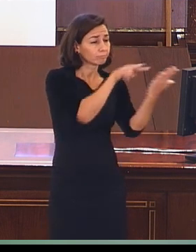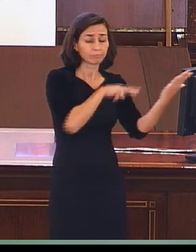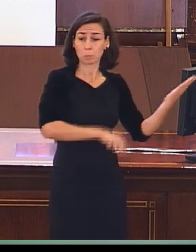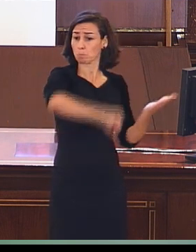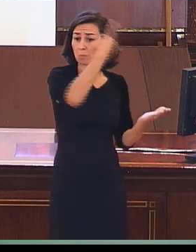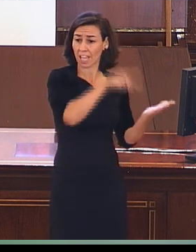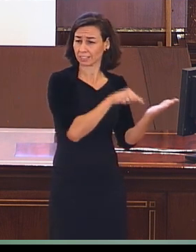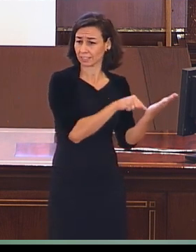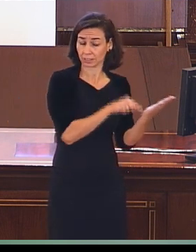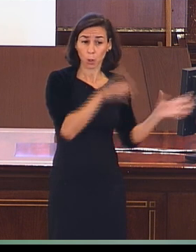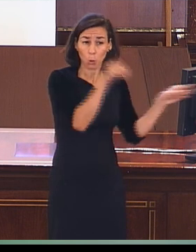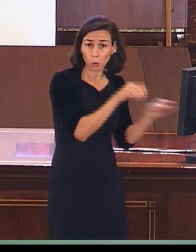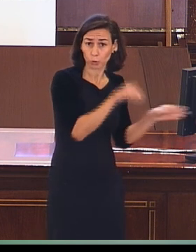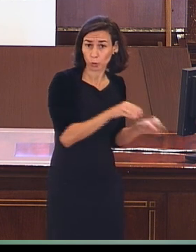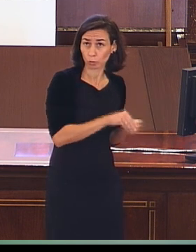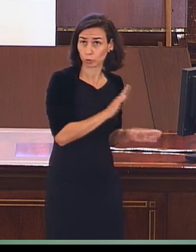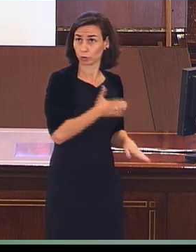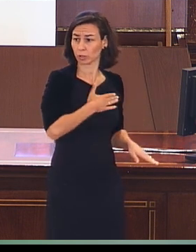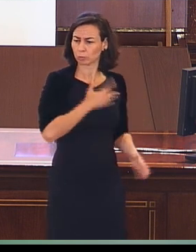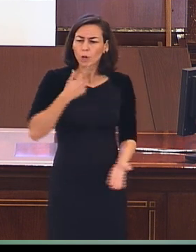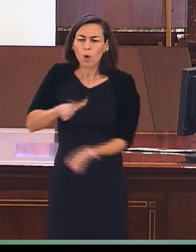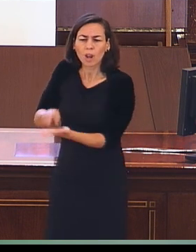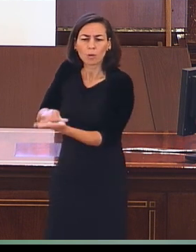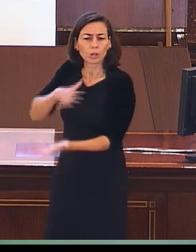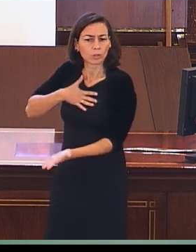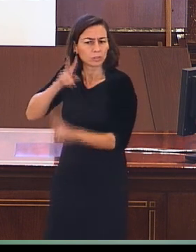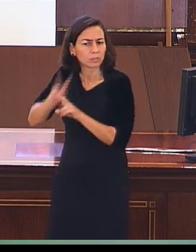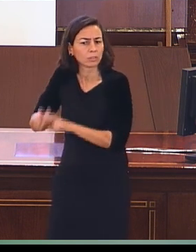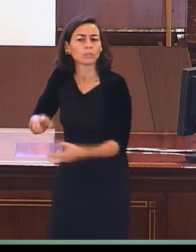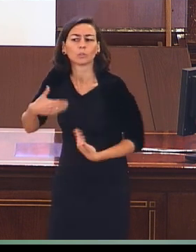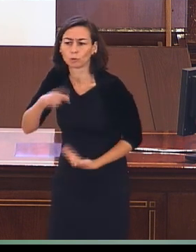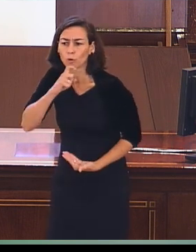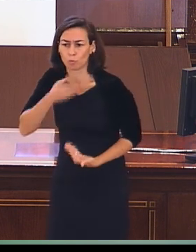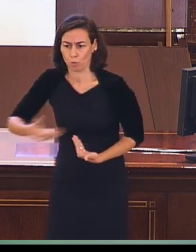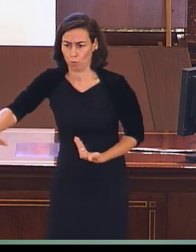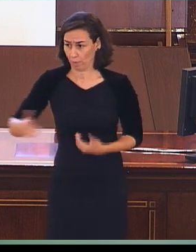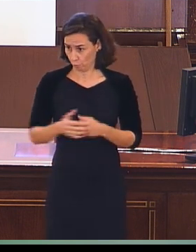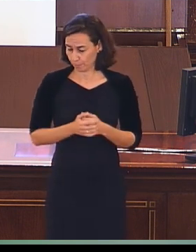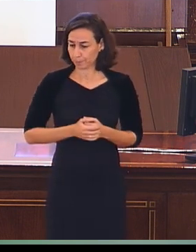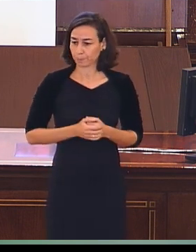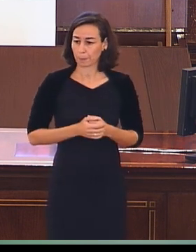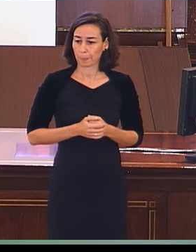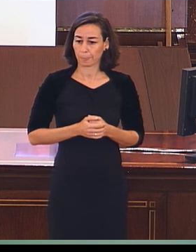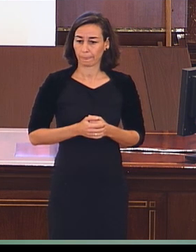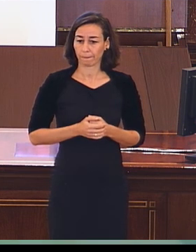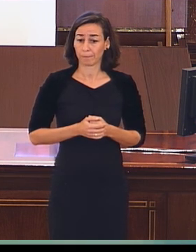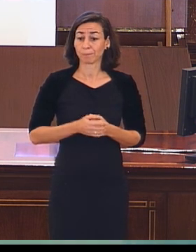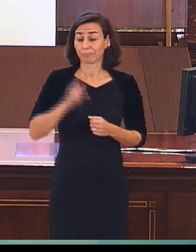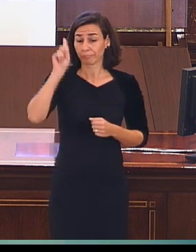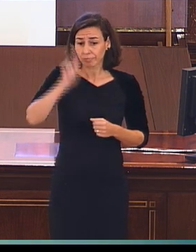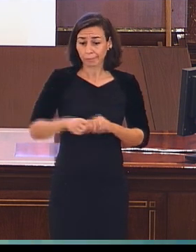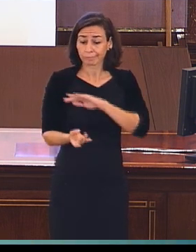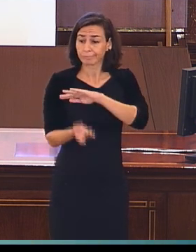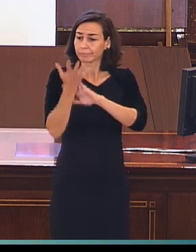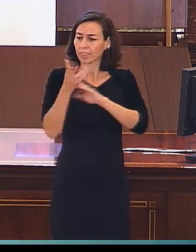sean las conclusiones que saquemos de los estudios de nuestra propia lengua. Han surgido nuevos temas de